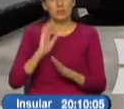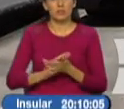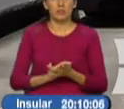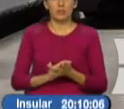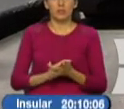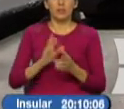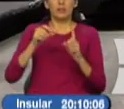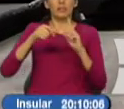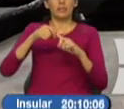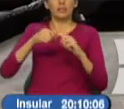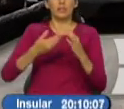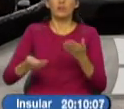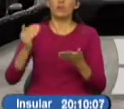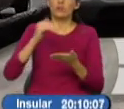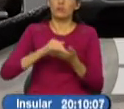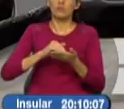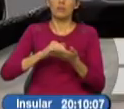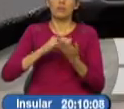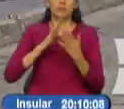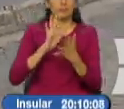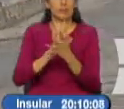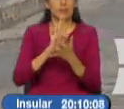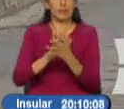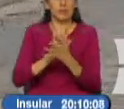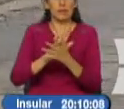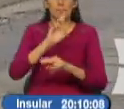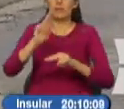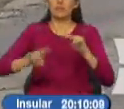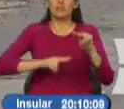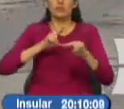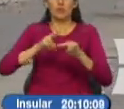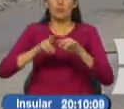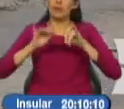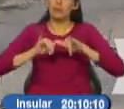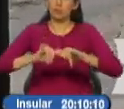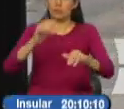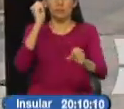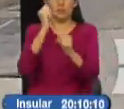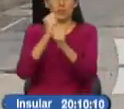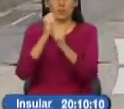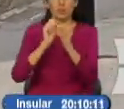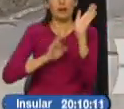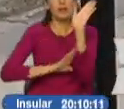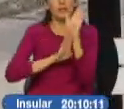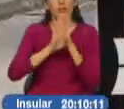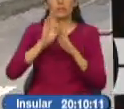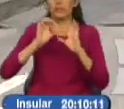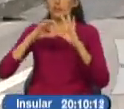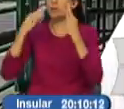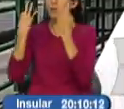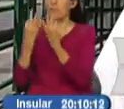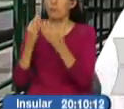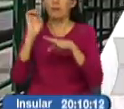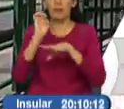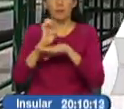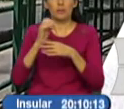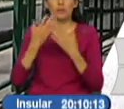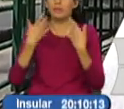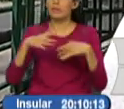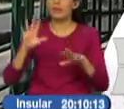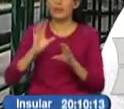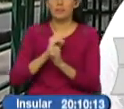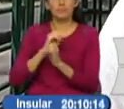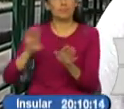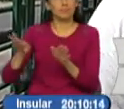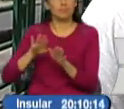que Quito ya debe retomar la calma y la tranquilidad y todos volver a centrarse en objetivos de desarrollo para la familia y el país. Que ya dejen de hacer eso,